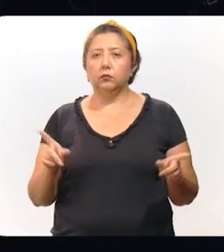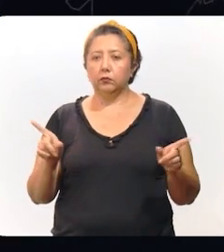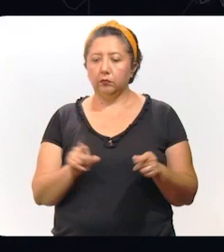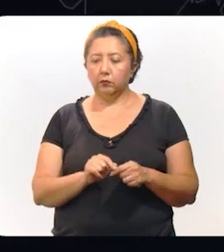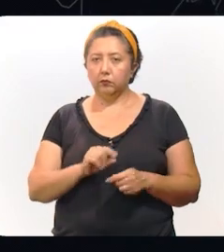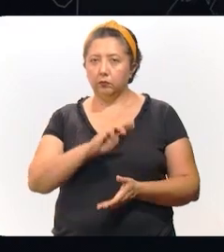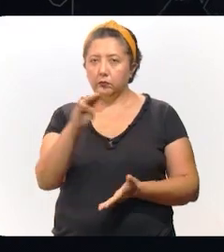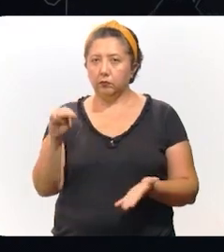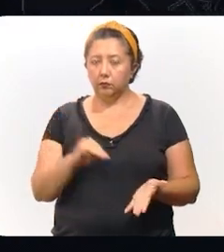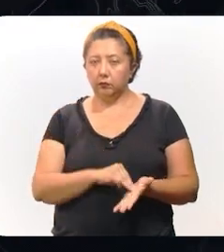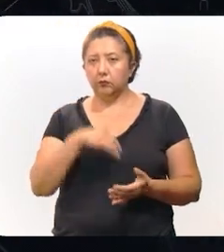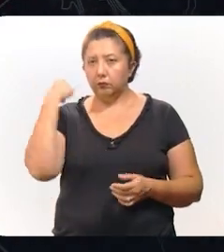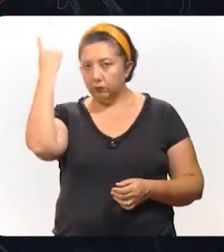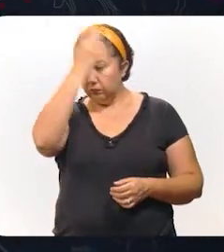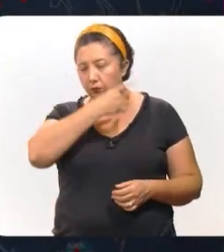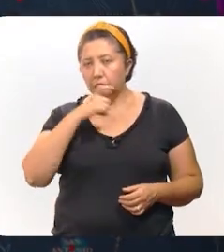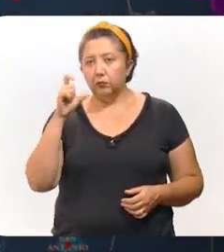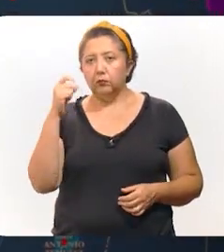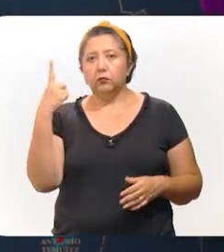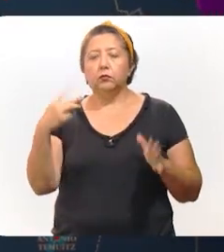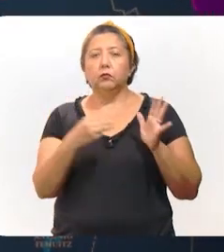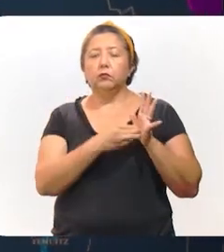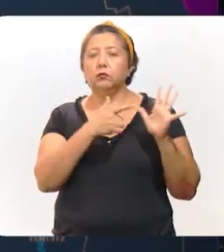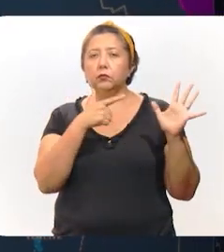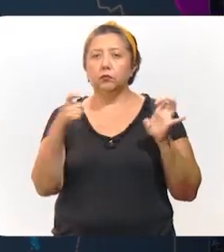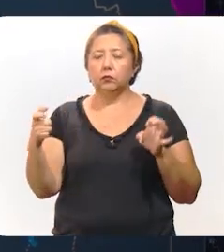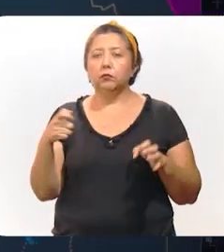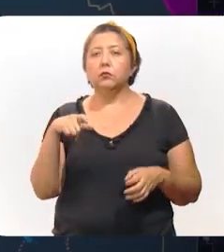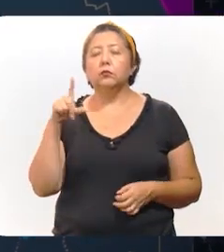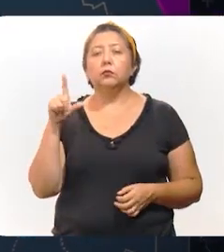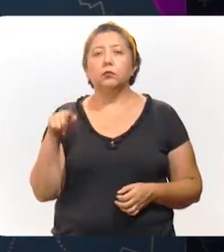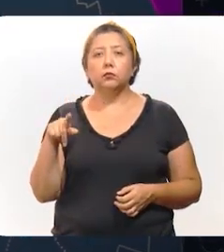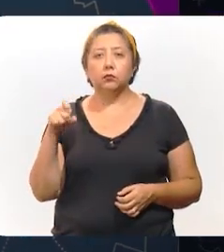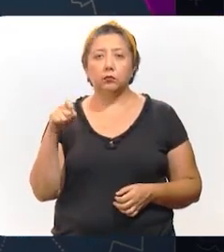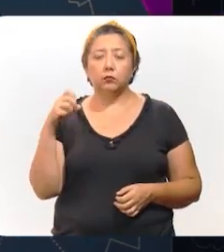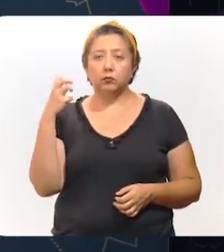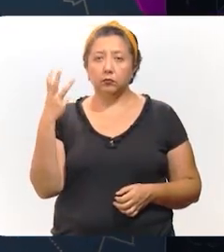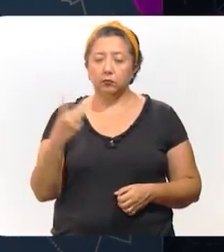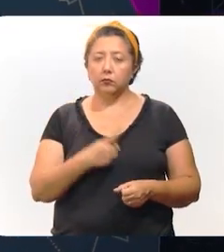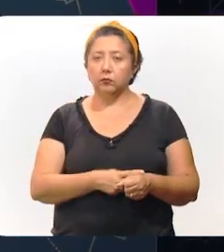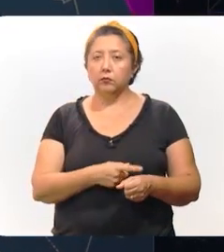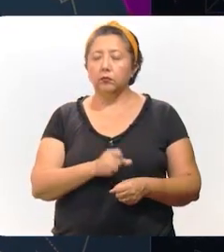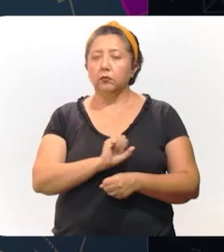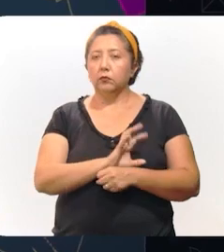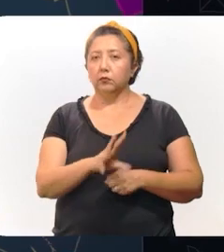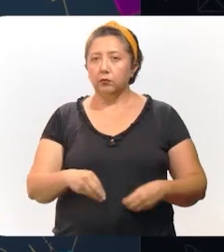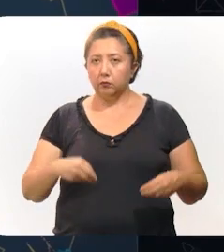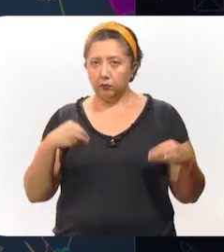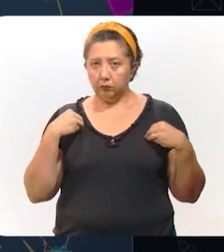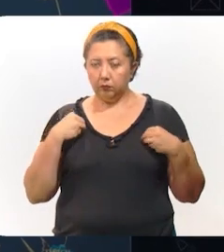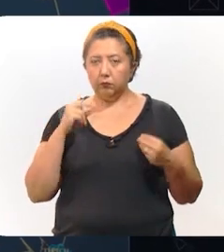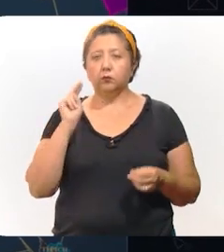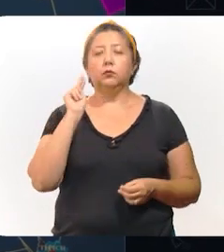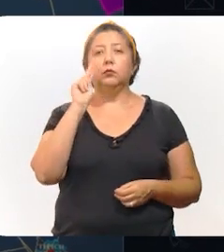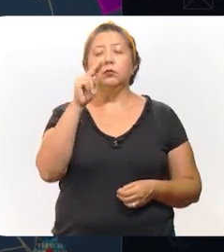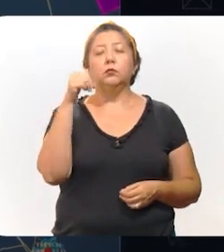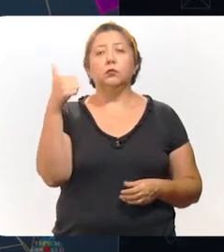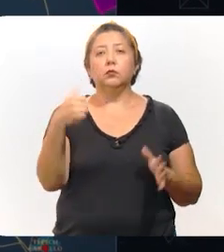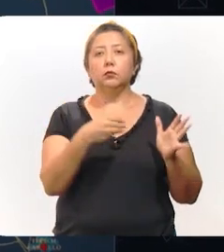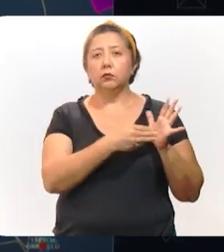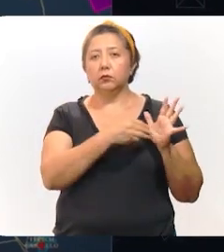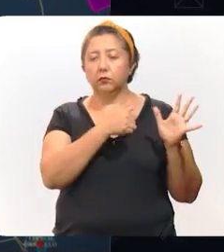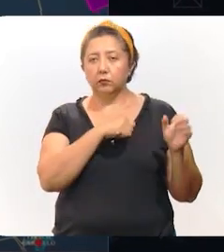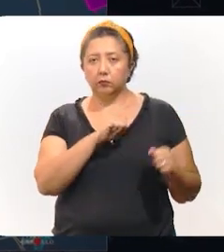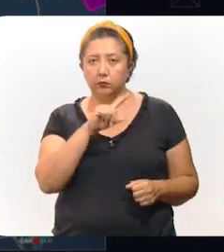Específicamente en Mérida se han diagnosticado 21.723 personas contagiadas de coronavirus que viven en la zona norte, 6